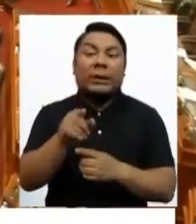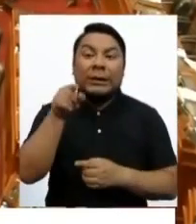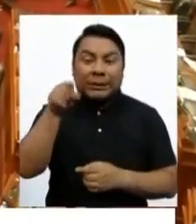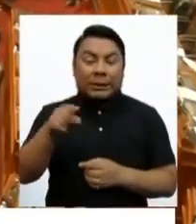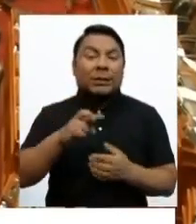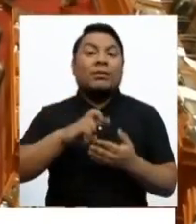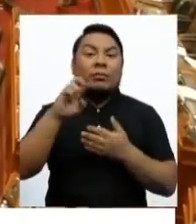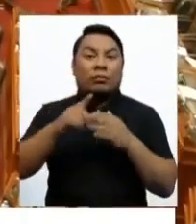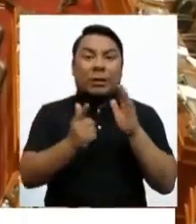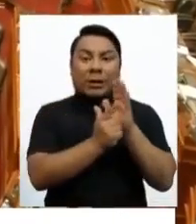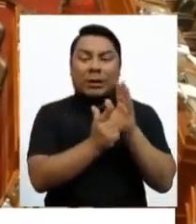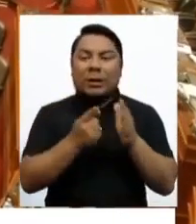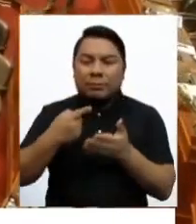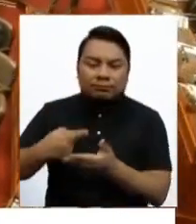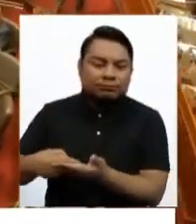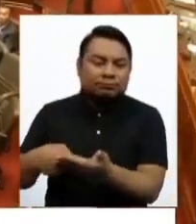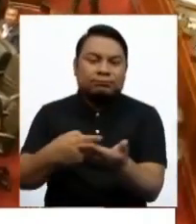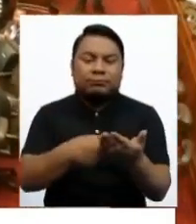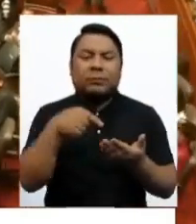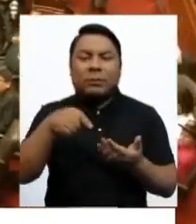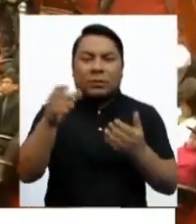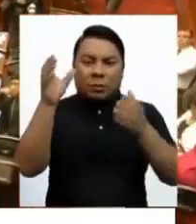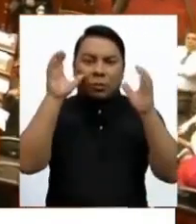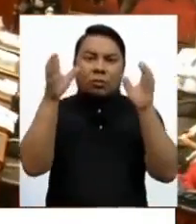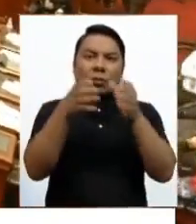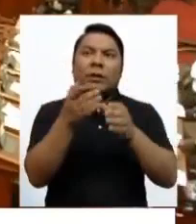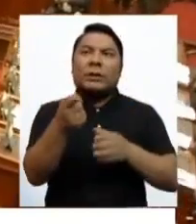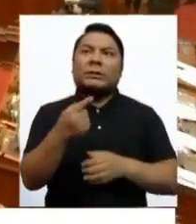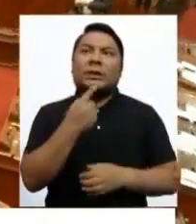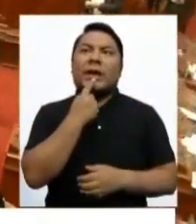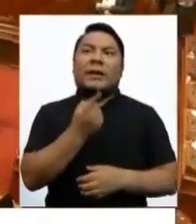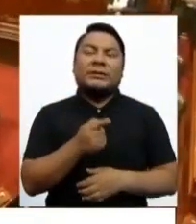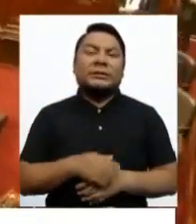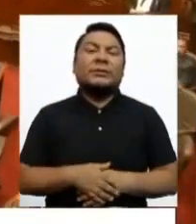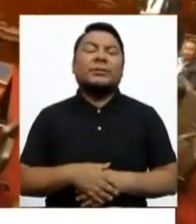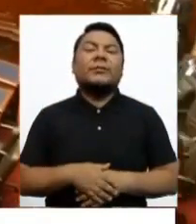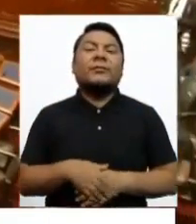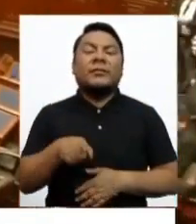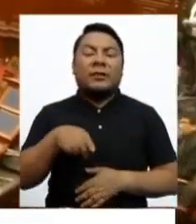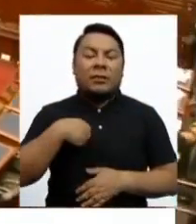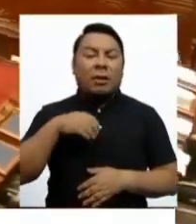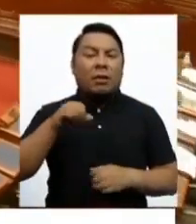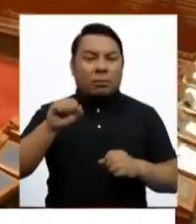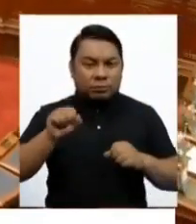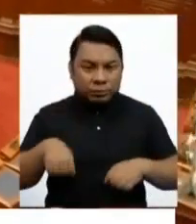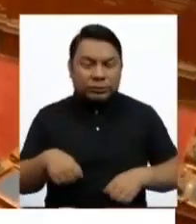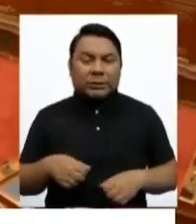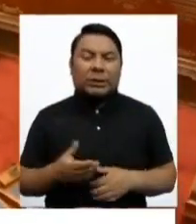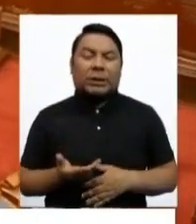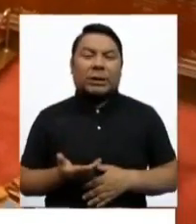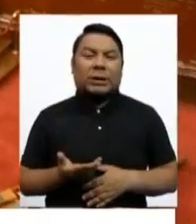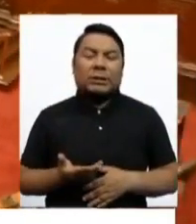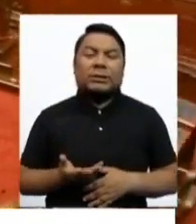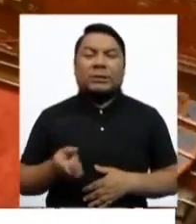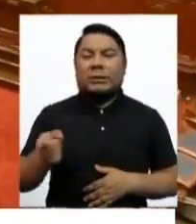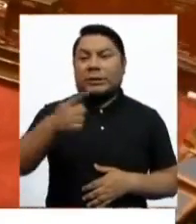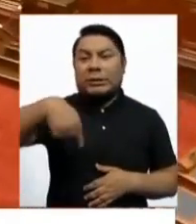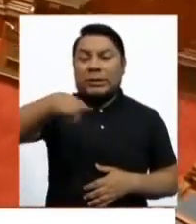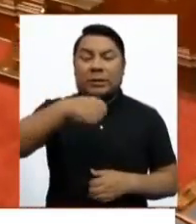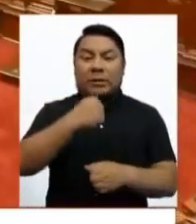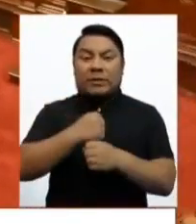está debatiendo aquí en el Congreso de la República. Es decir, la posibilidad que aquellos